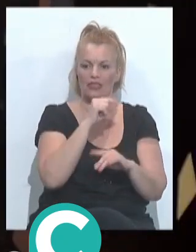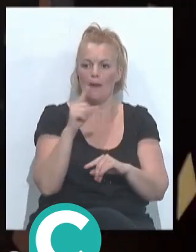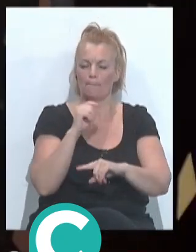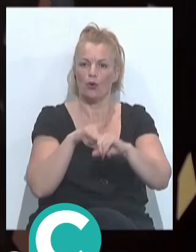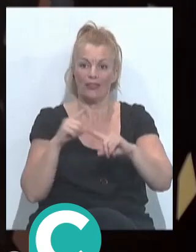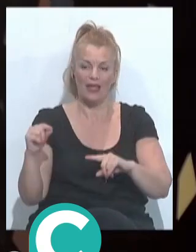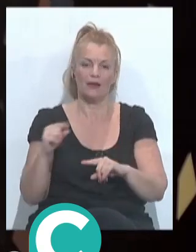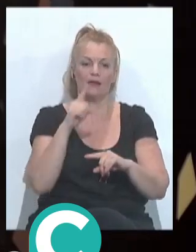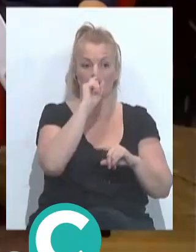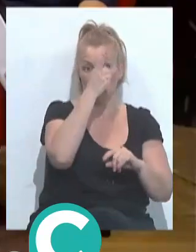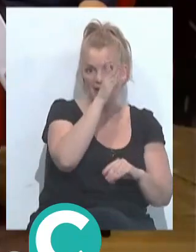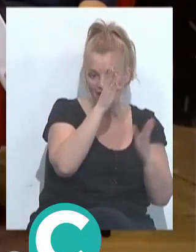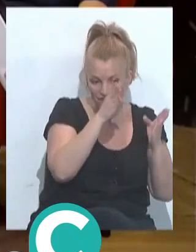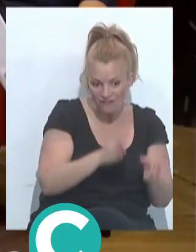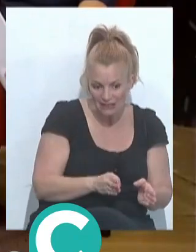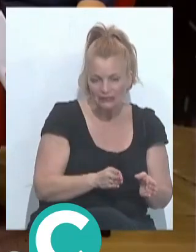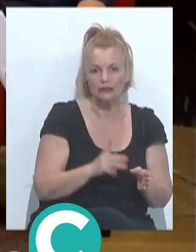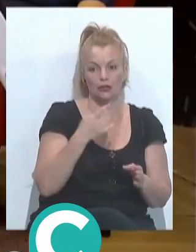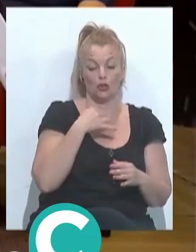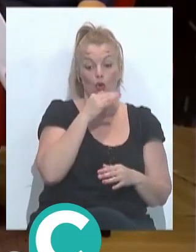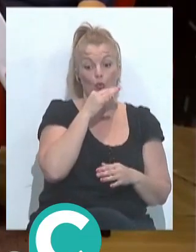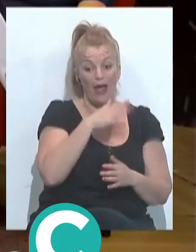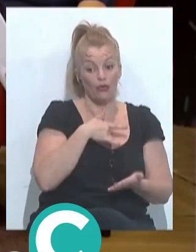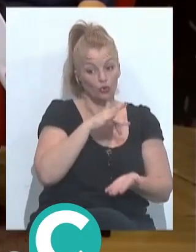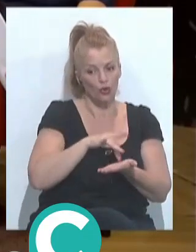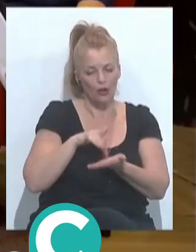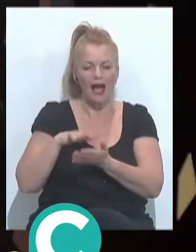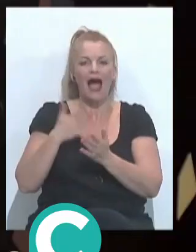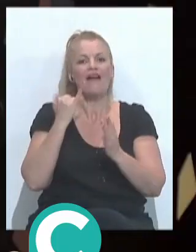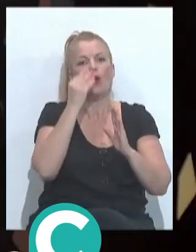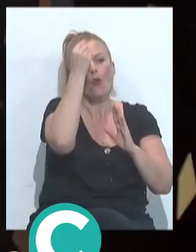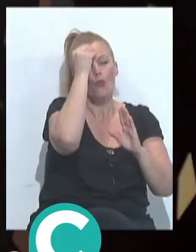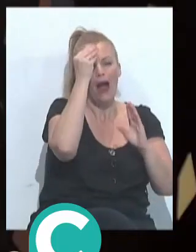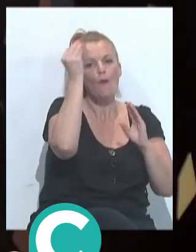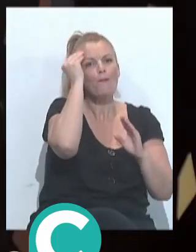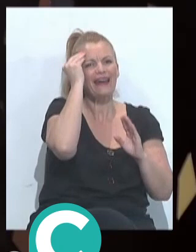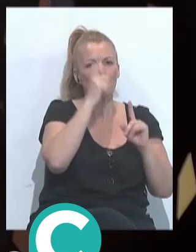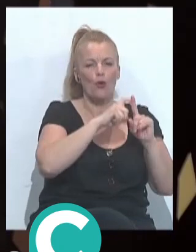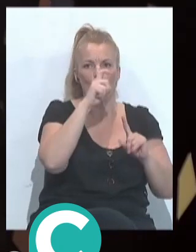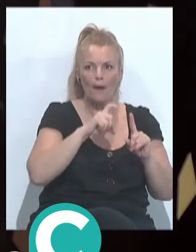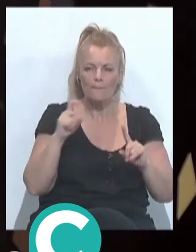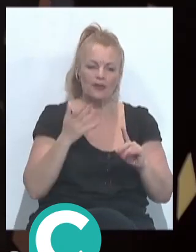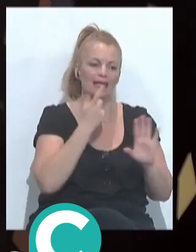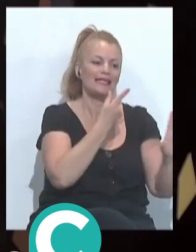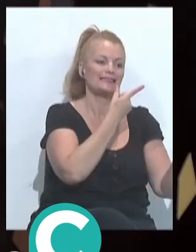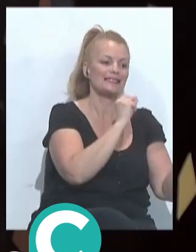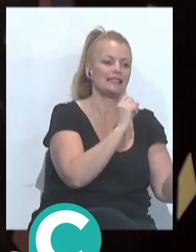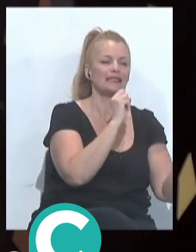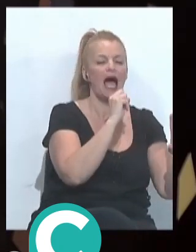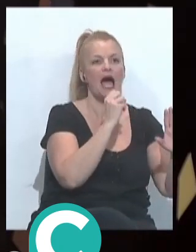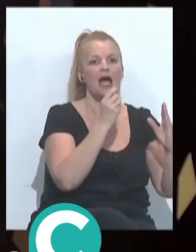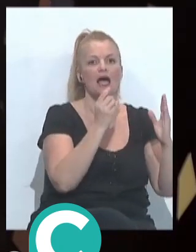por ejemplo en la primera fase, sino que en los jurados que yo he estado siempre había como un baremo de en preliminar se puntuara 60 sobre 100,